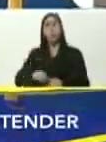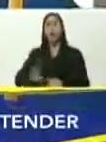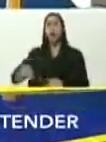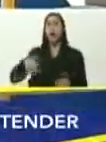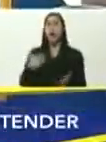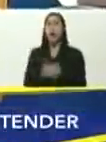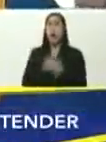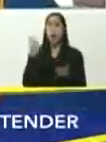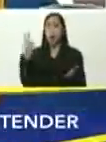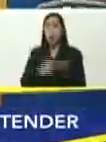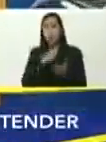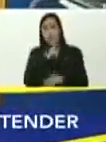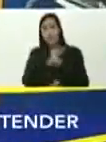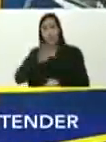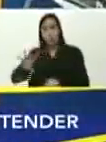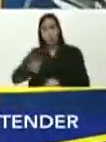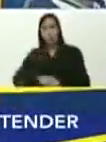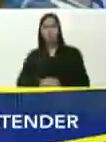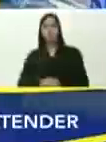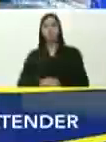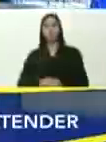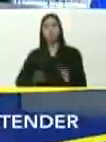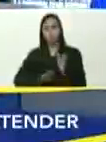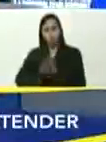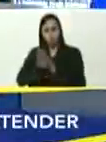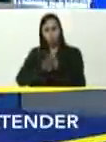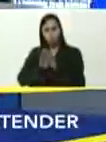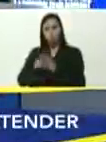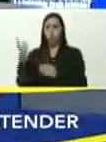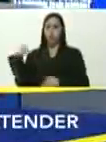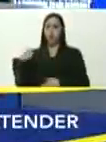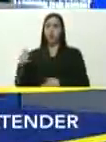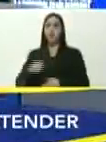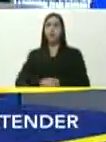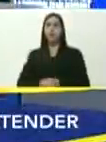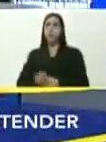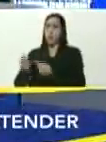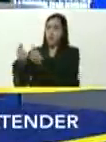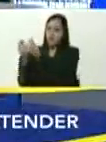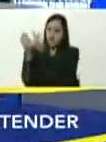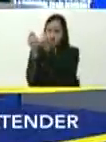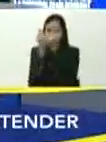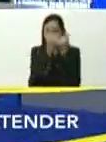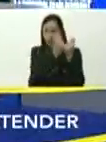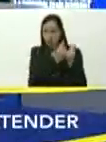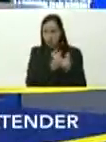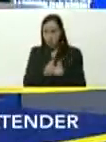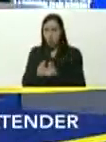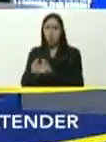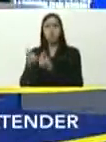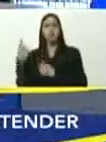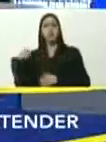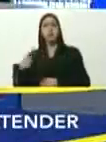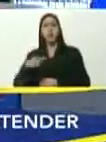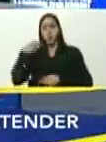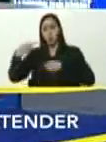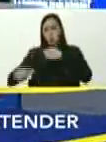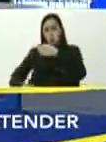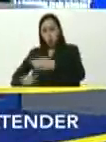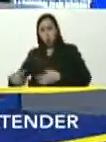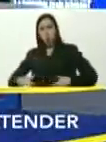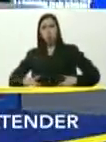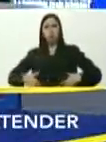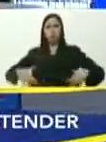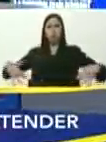2024, con el crecimiento, que vamos a tener, de la economía, con el crecimiento, en la generación, de riqueza,